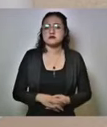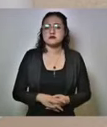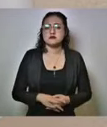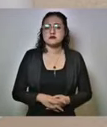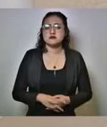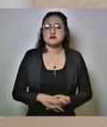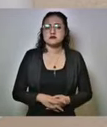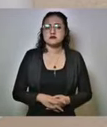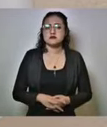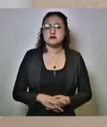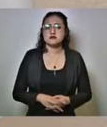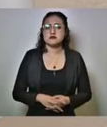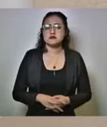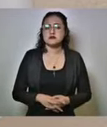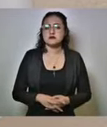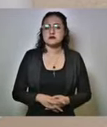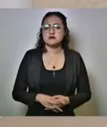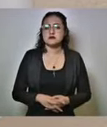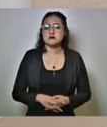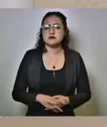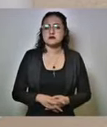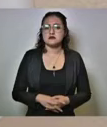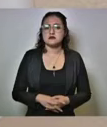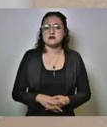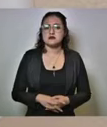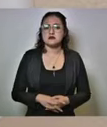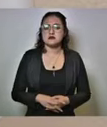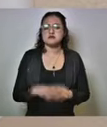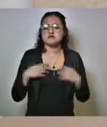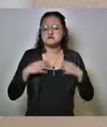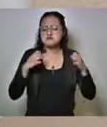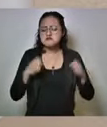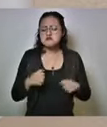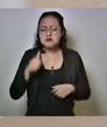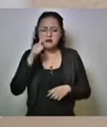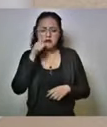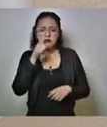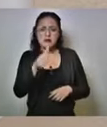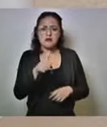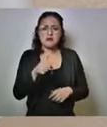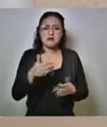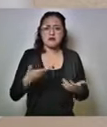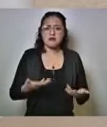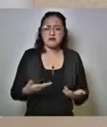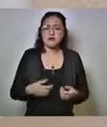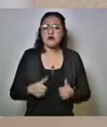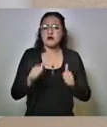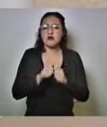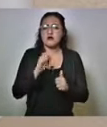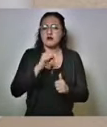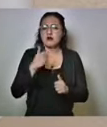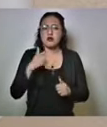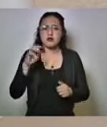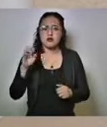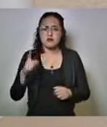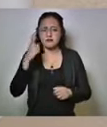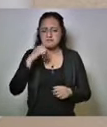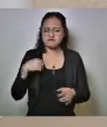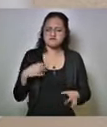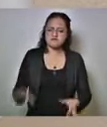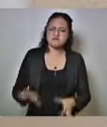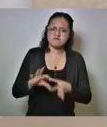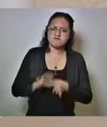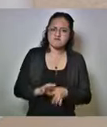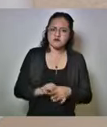estamos atentos con la fiscalía para crear una